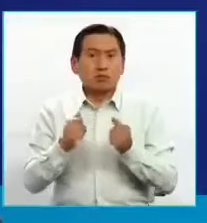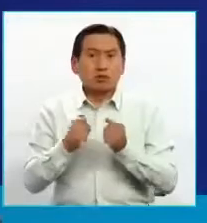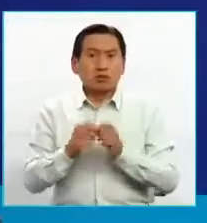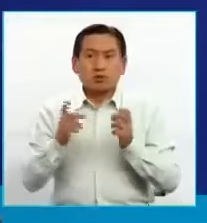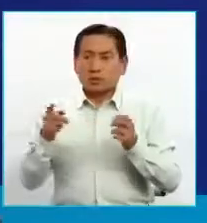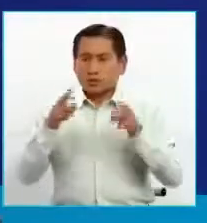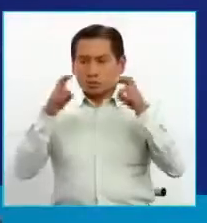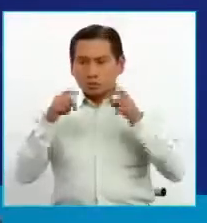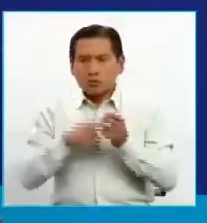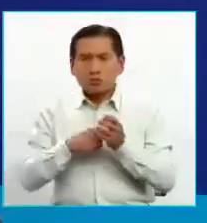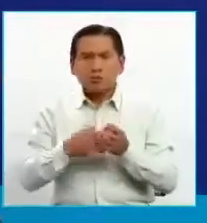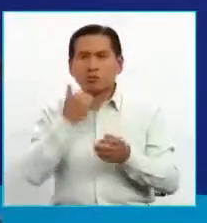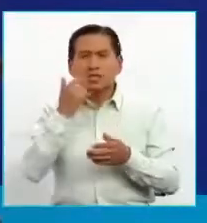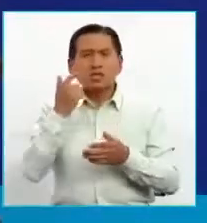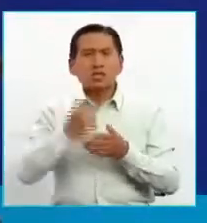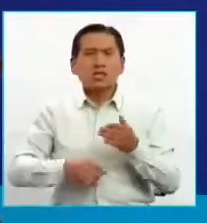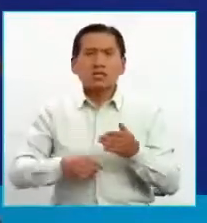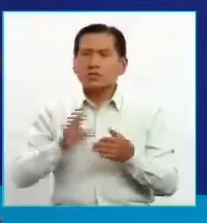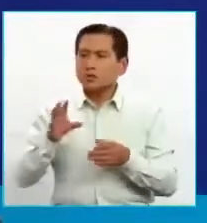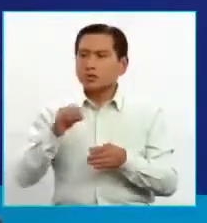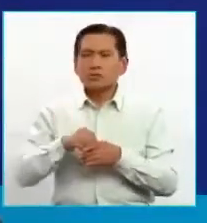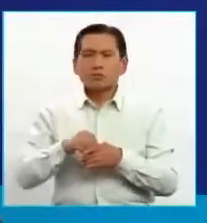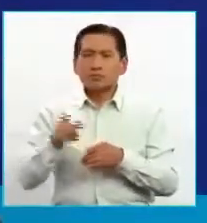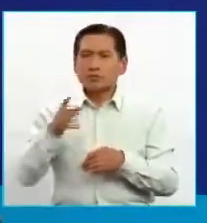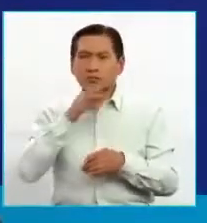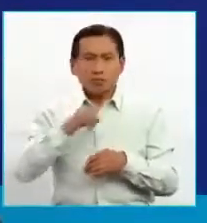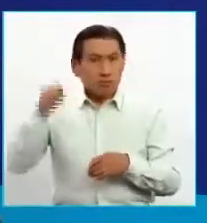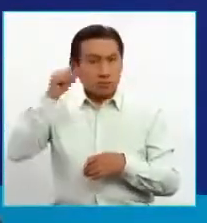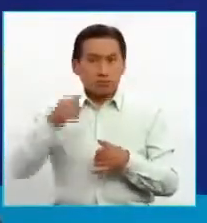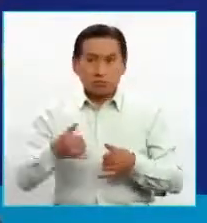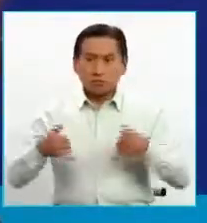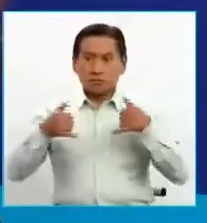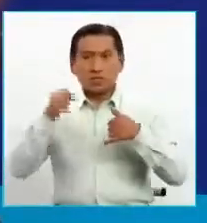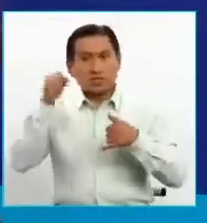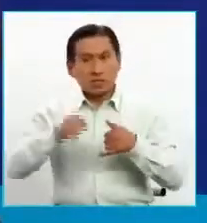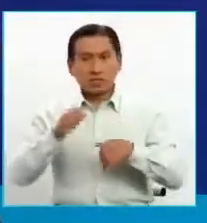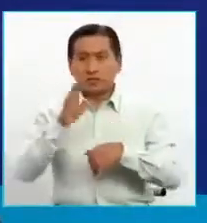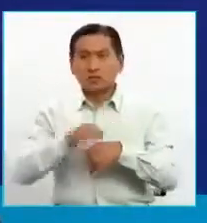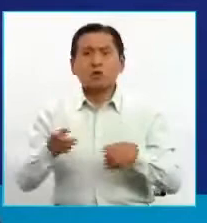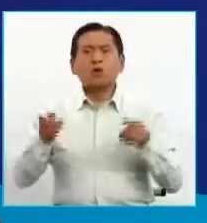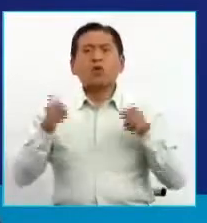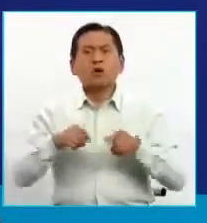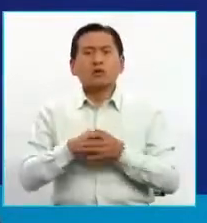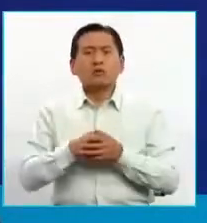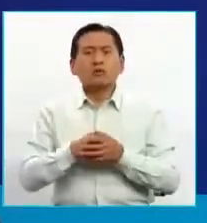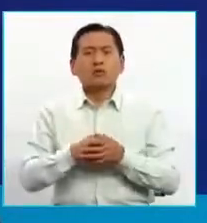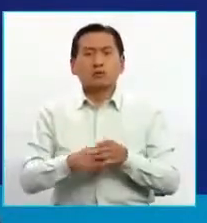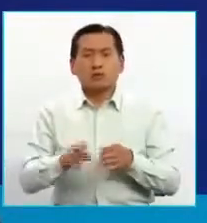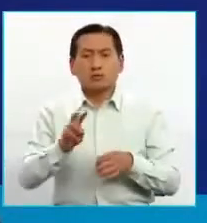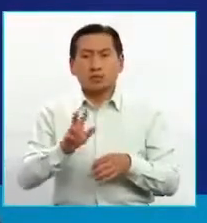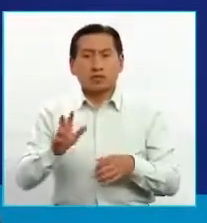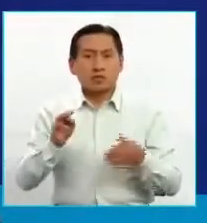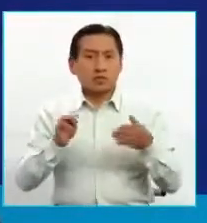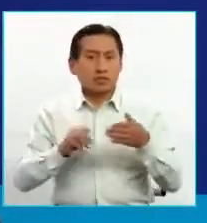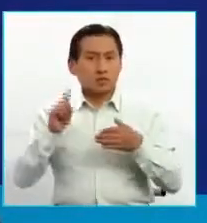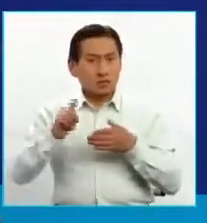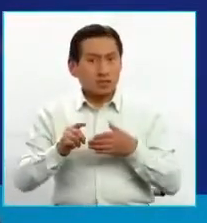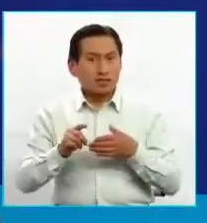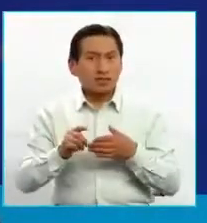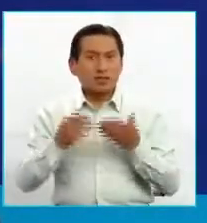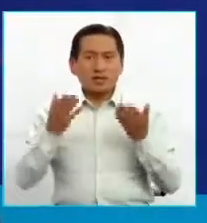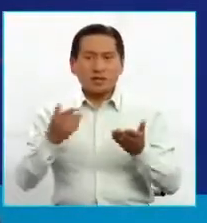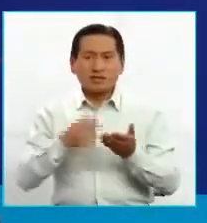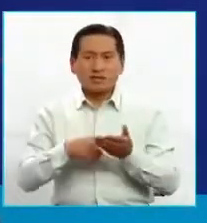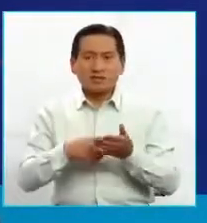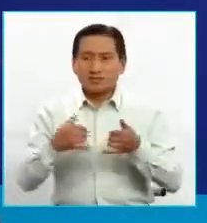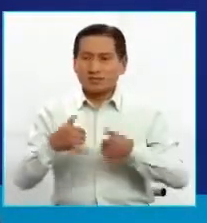en tela de análisis, qué va a pasar con el premio Avaroa, si se va a sacar la convocatoria, cuándo se va a sacar. Cada 23 de marzo se lleva